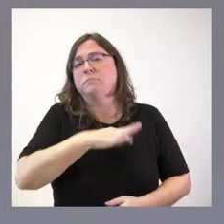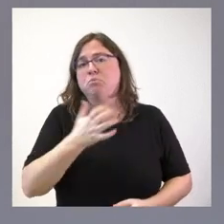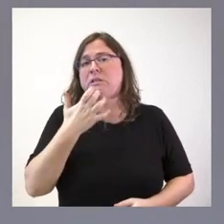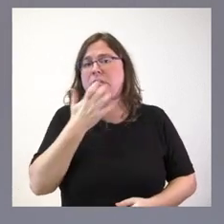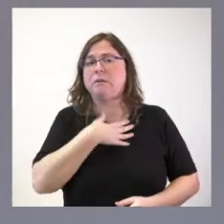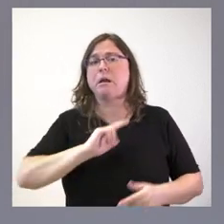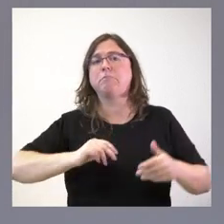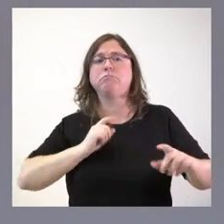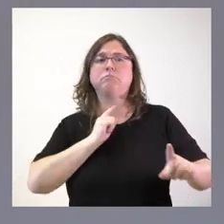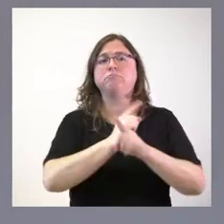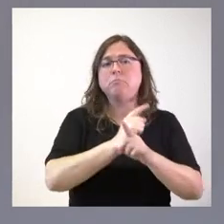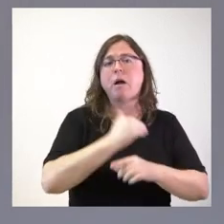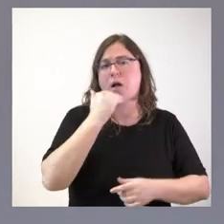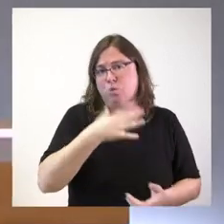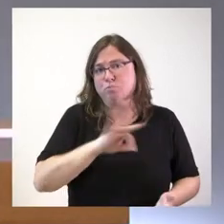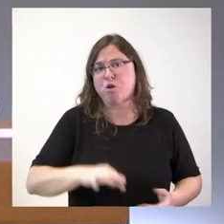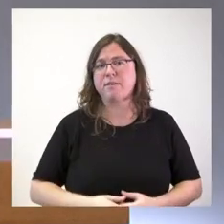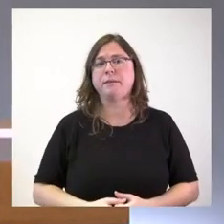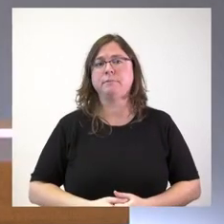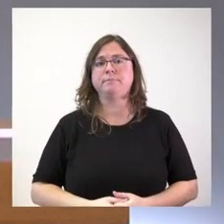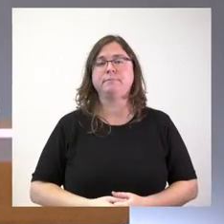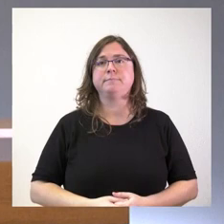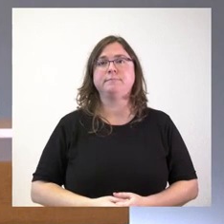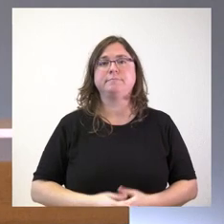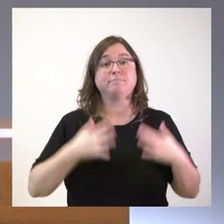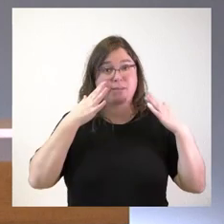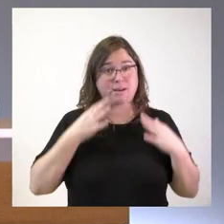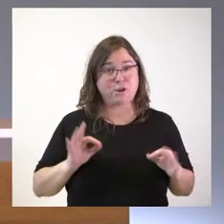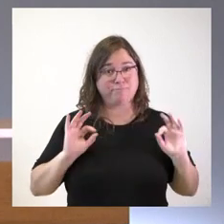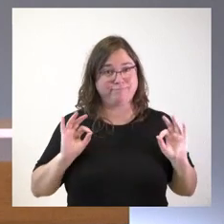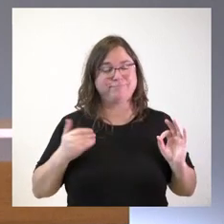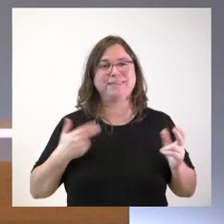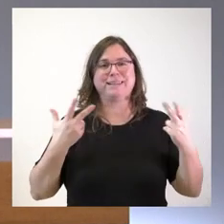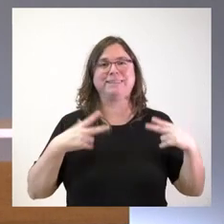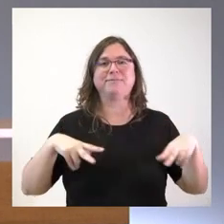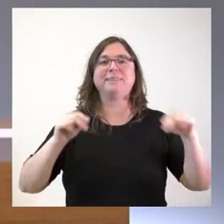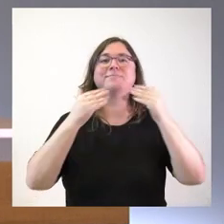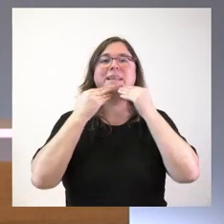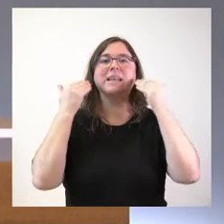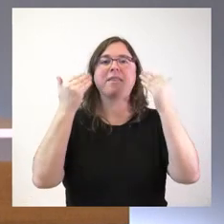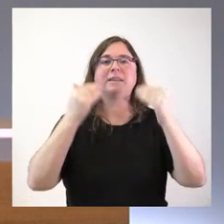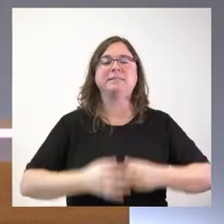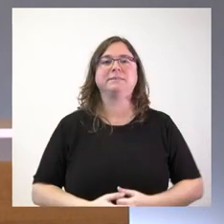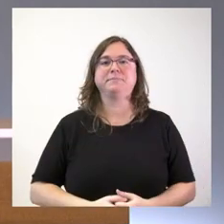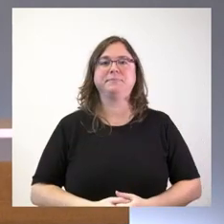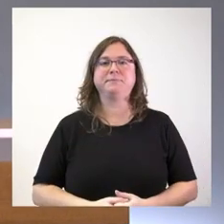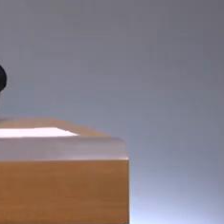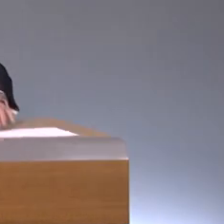algún recurso a la misma. Pues creo que ahora ya sí hemos concluido. Gracias. Gracias.